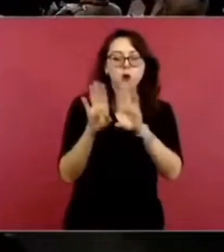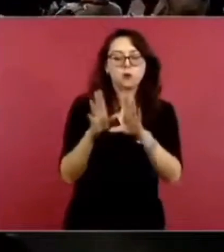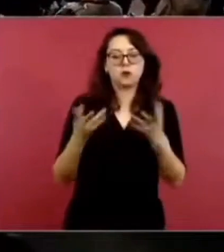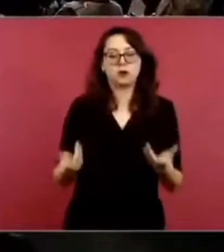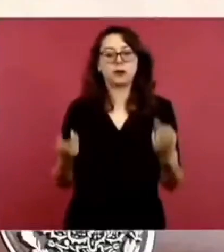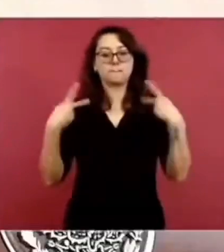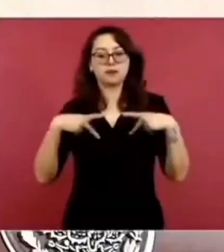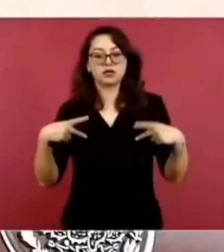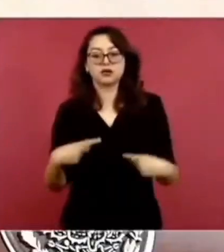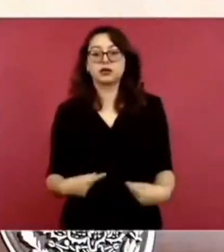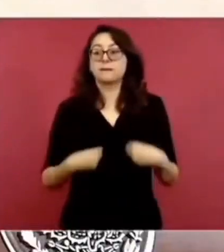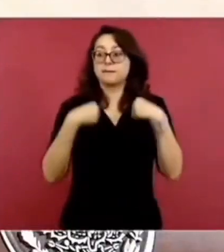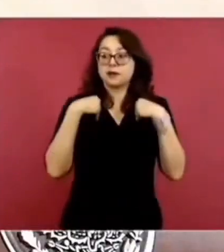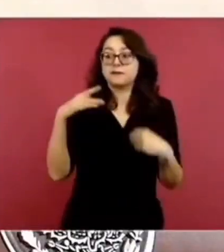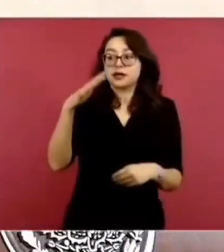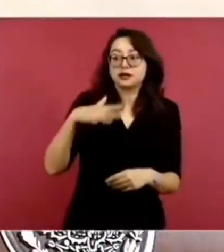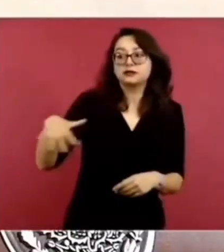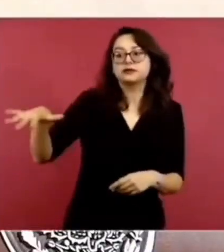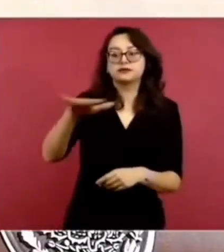residentes no van a pagar. Gracias, presidente. Gracias.